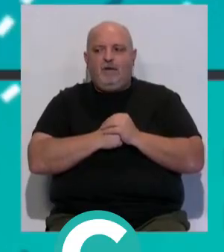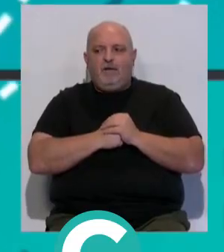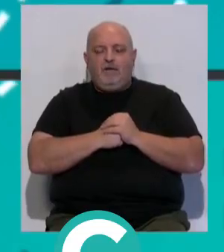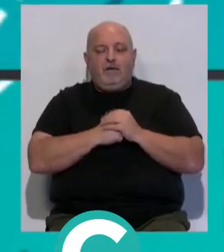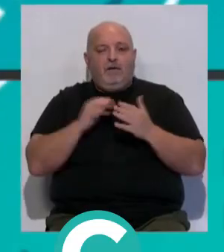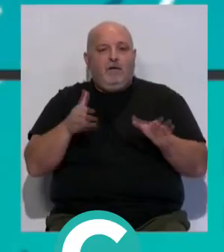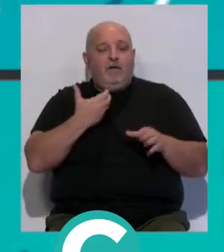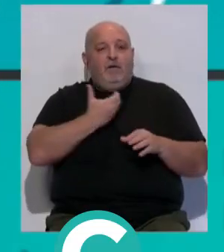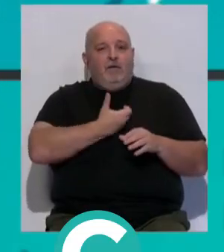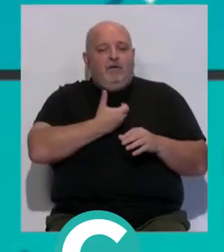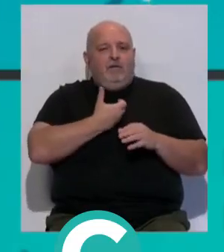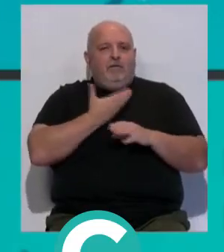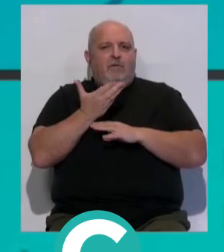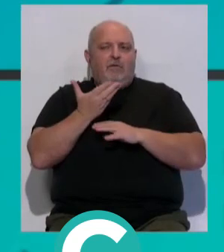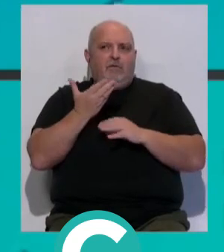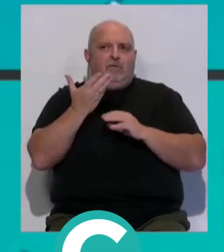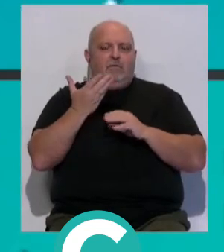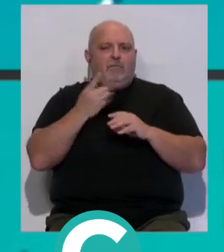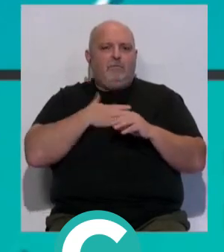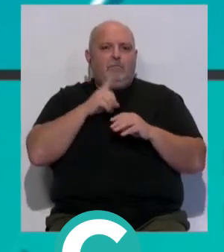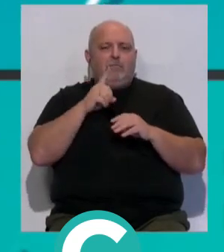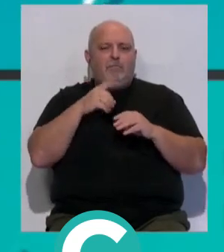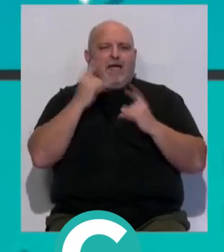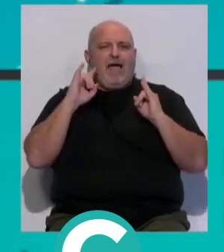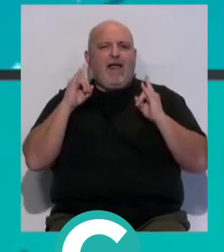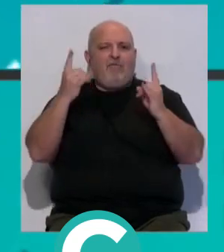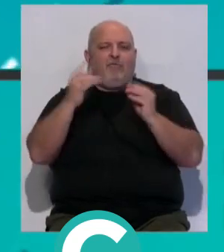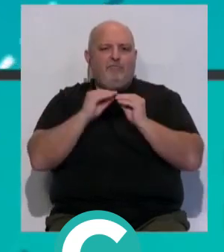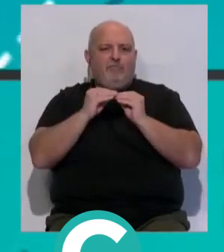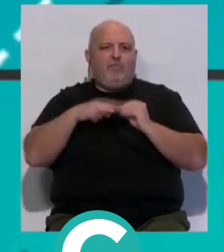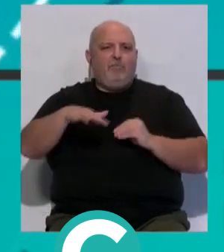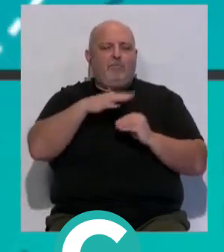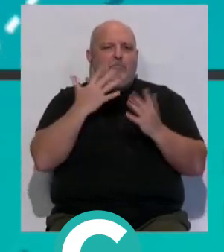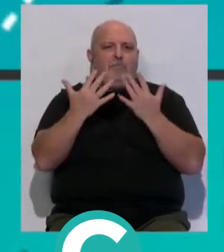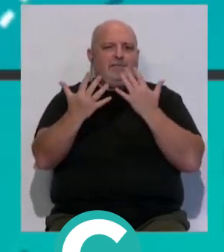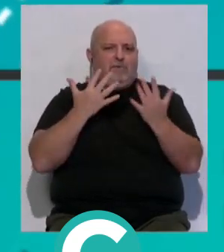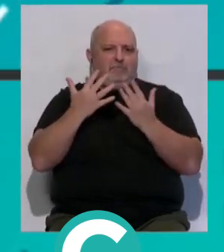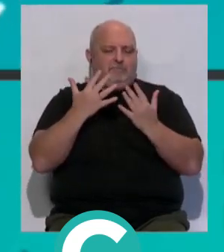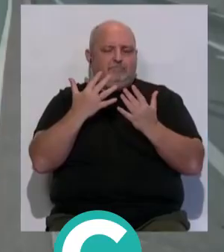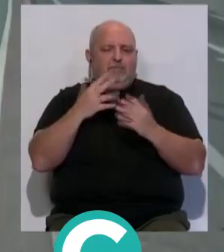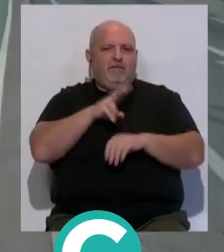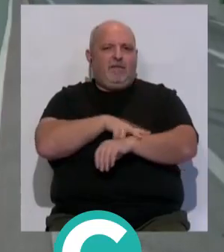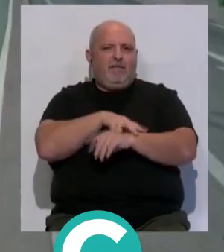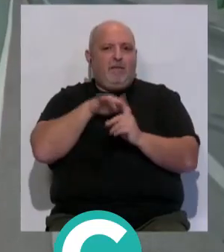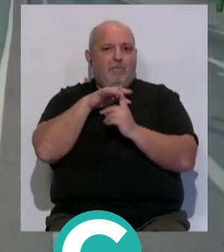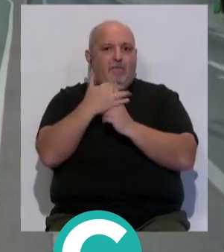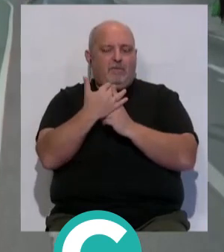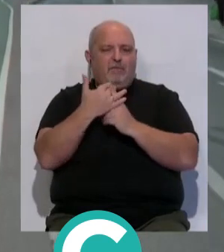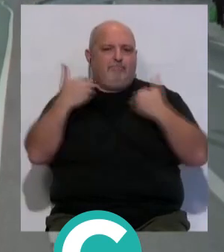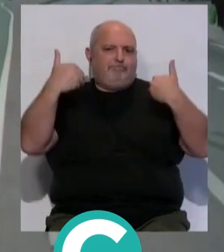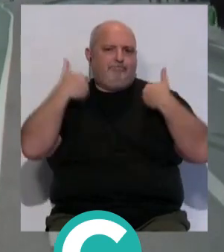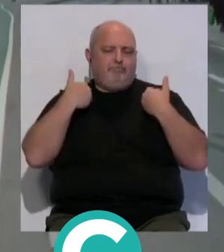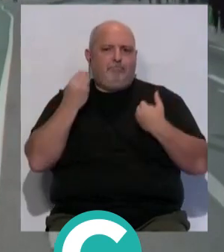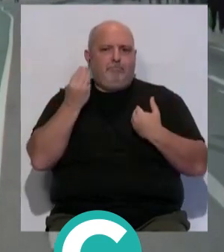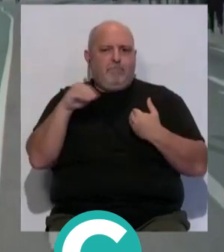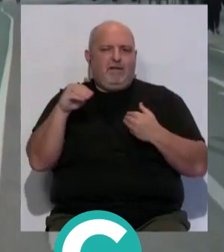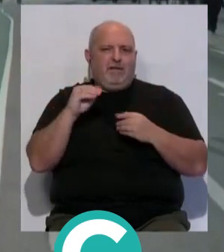Y el ayuntamiento ha plantado medio centenar de árboles en el paseo marítimo. La Delegación de Medio Ambiente se ha encargado de